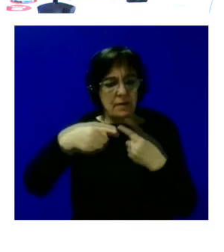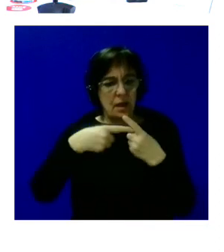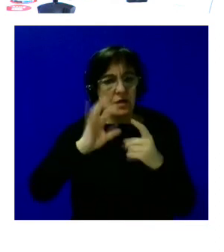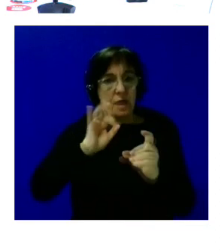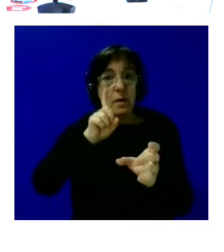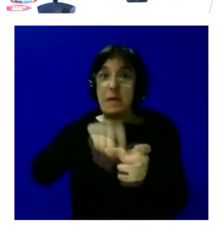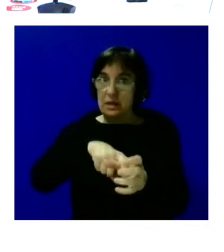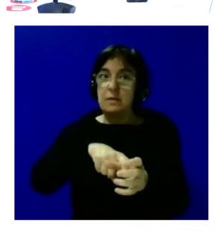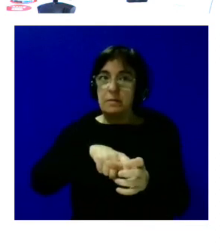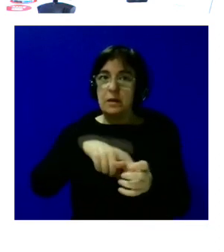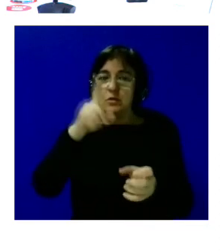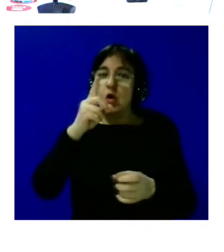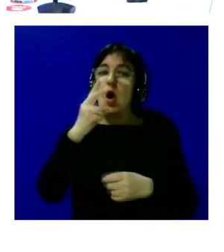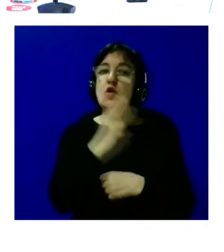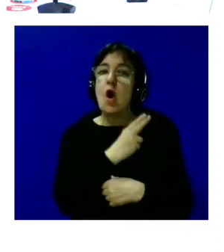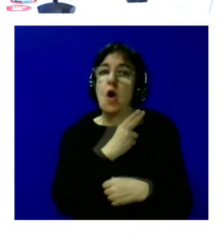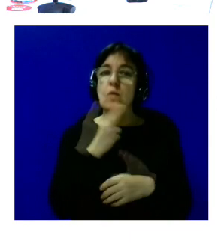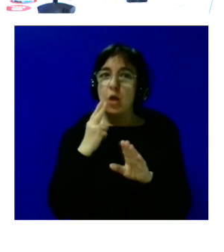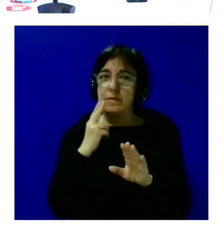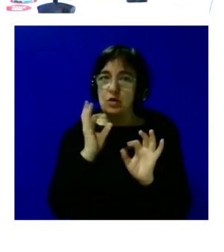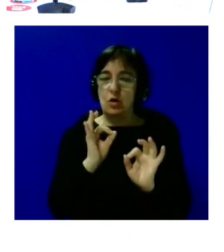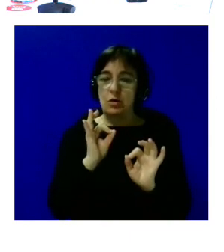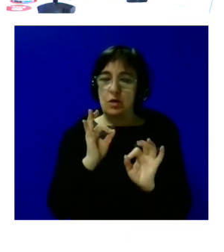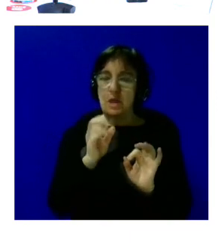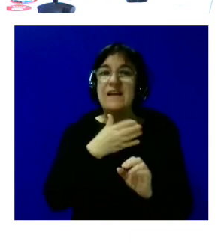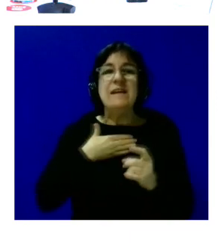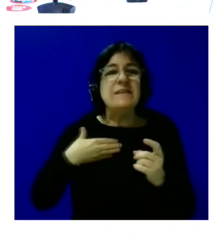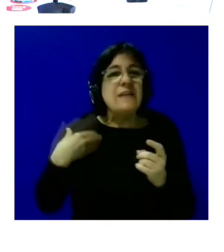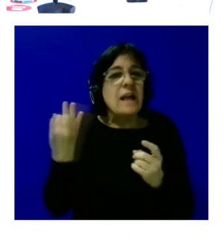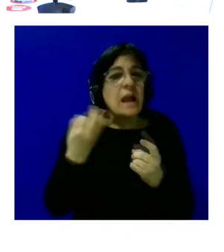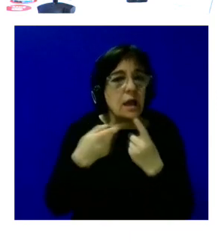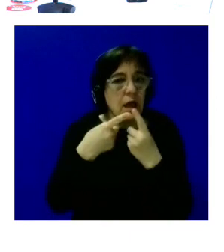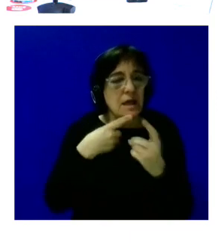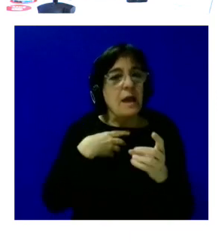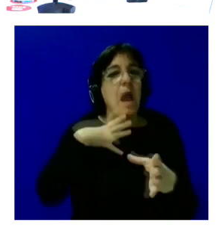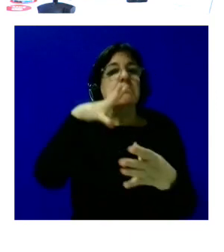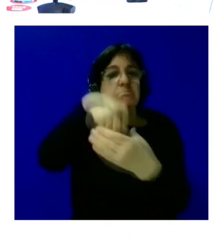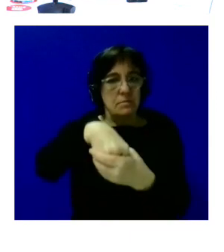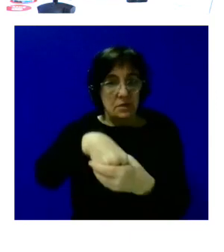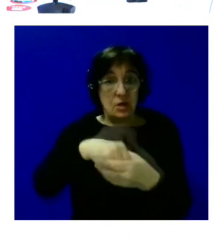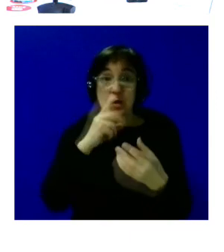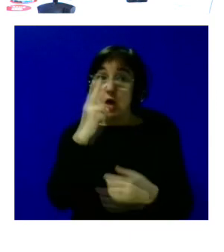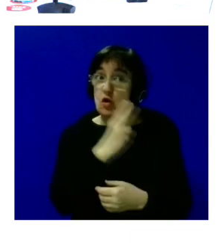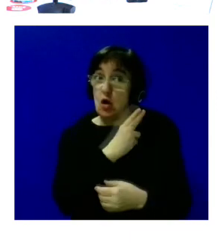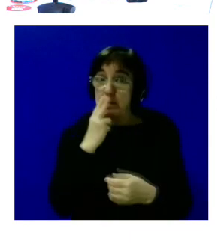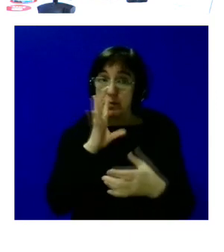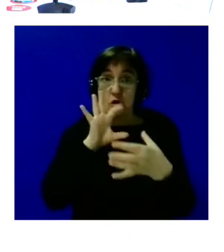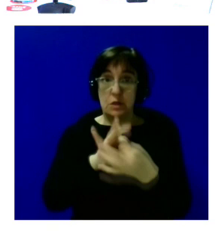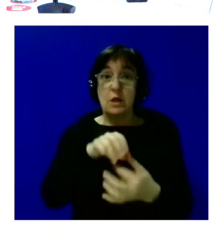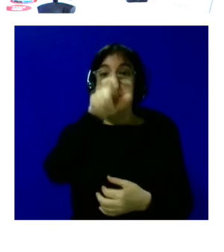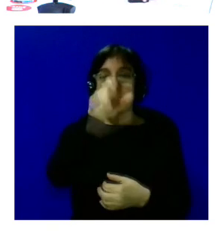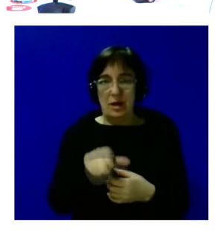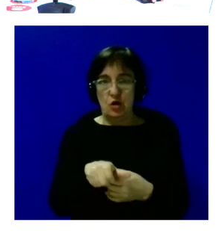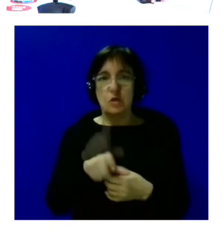participar en esto y tiene que tener un compromiso de que es lo que realmente desea y que se va a involucrar en eso y este compromiso tiene que ver con la persona